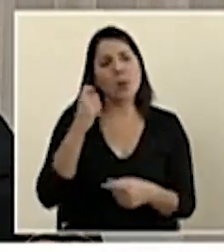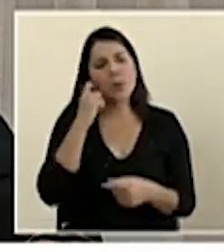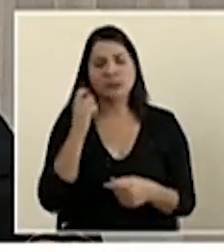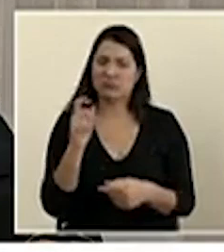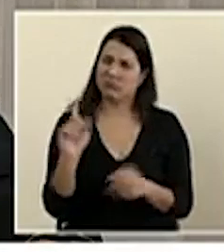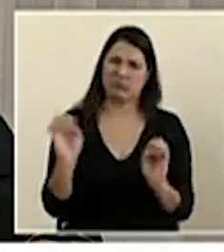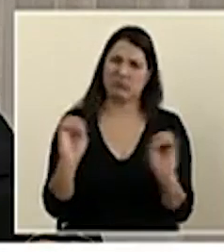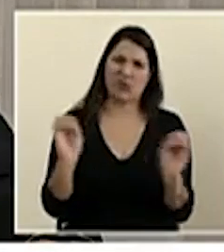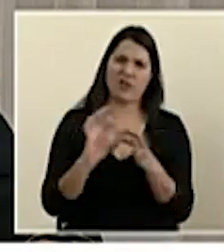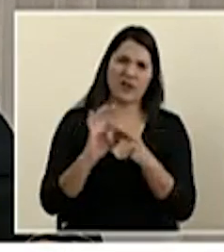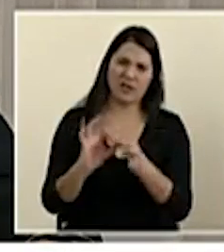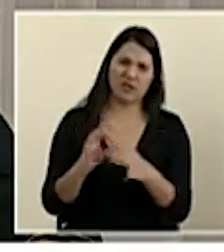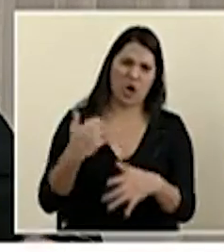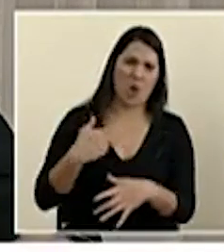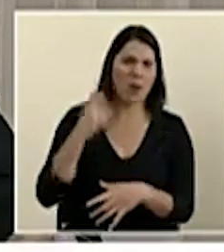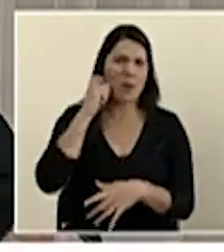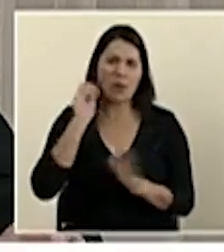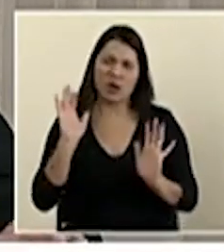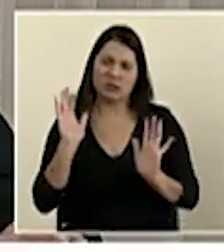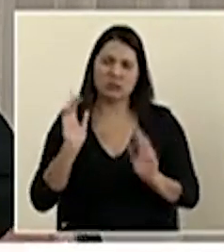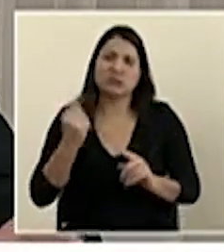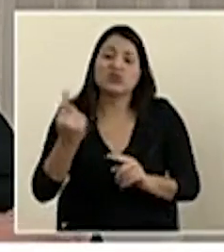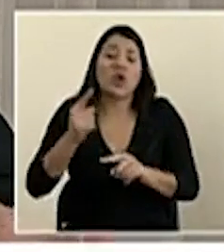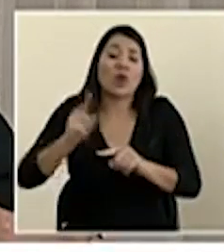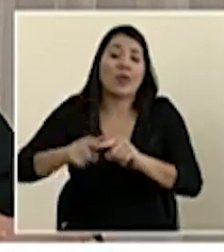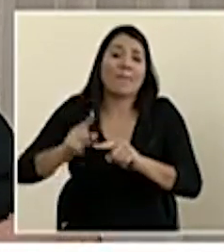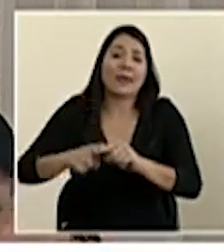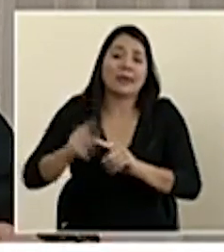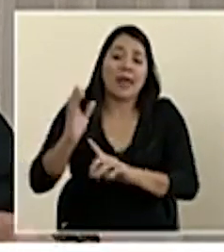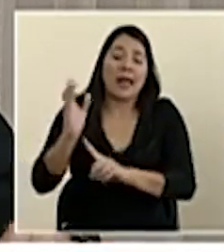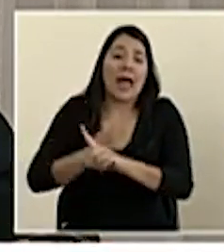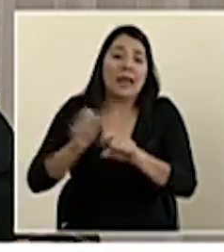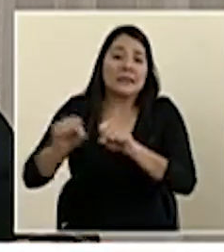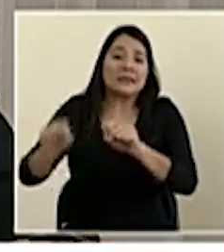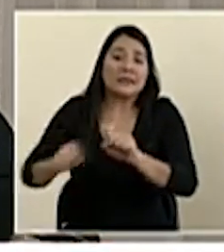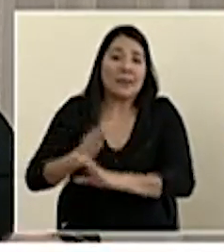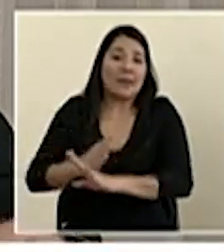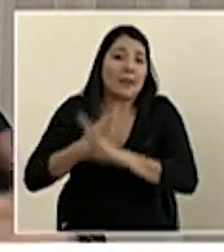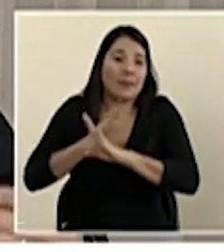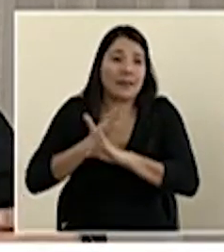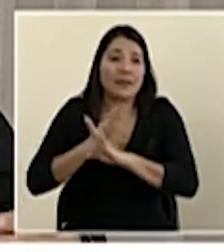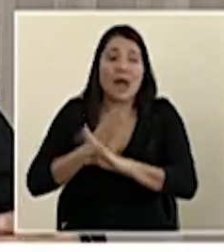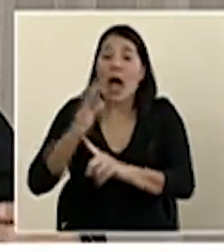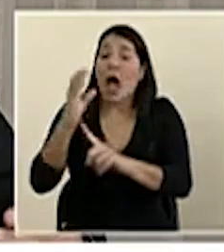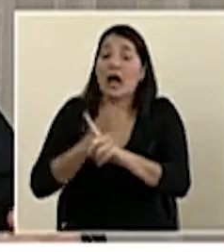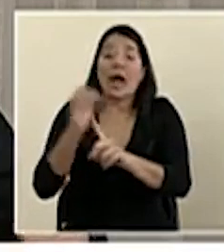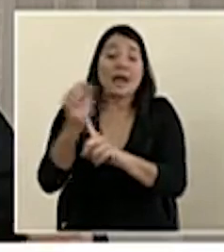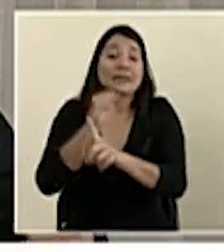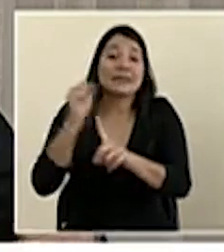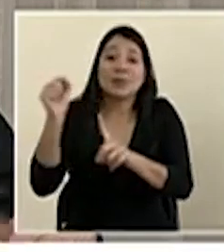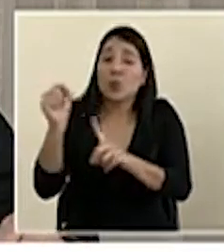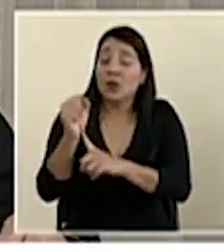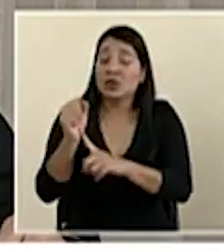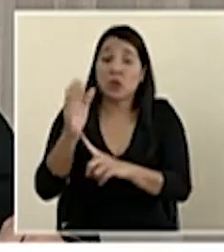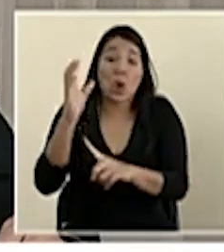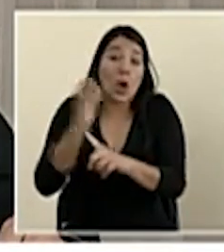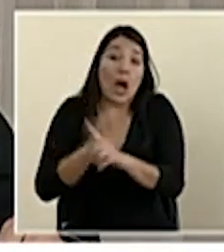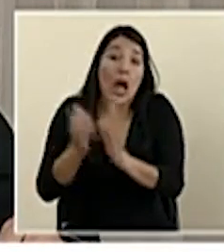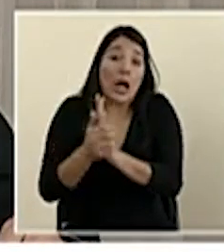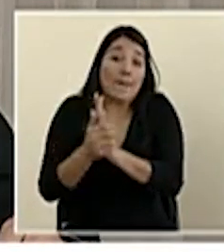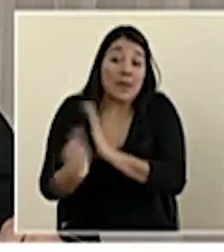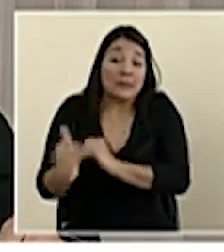más rápido los hombres y las mujeres. Simplemente eso depende de cada organismo, cada situación, cada capacidad o competencia del sistema